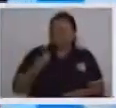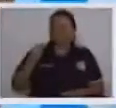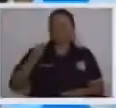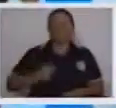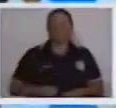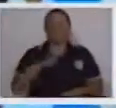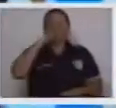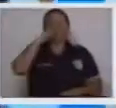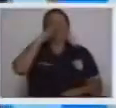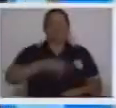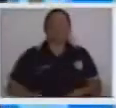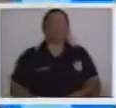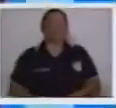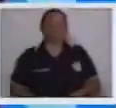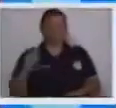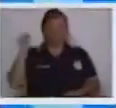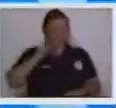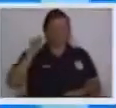lindo está.